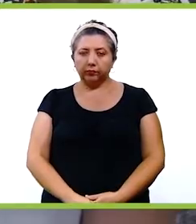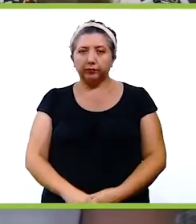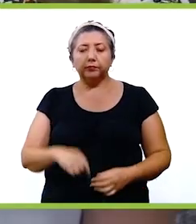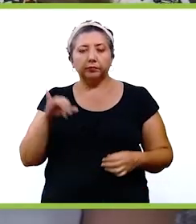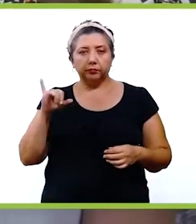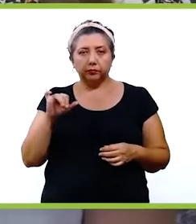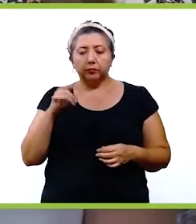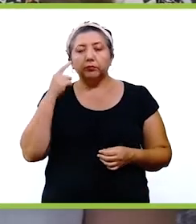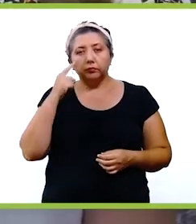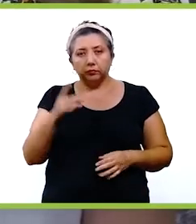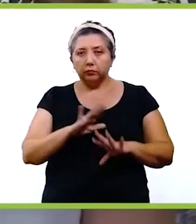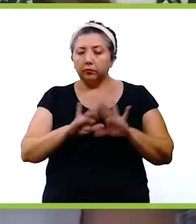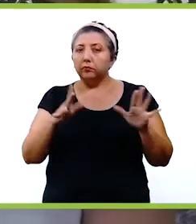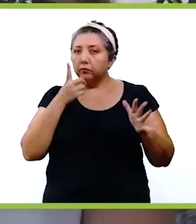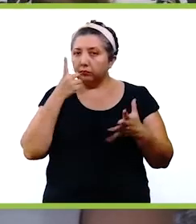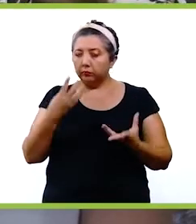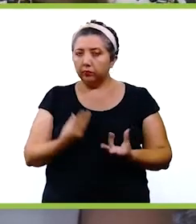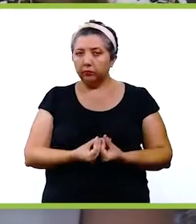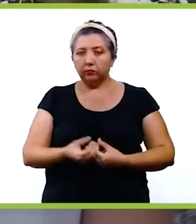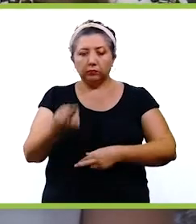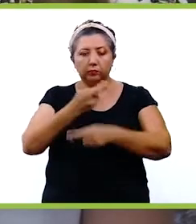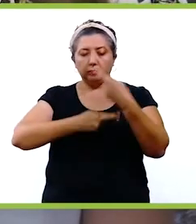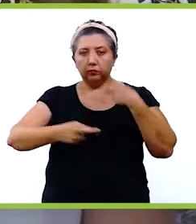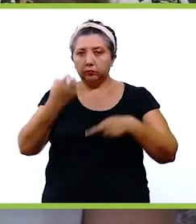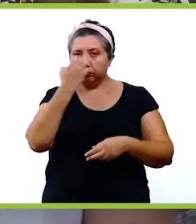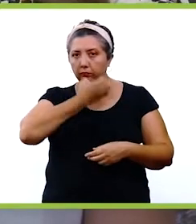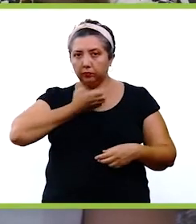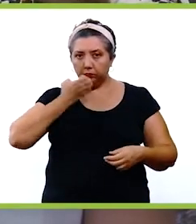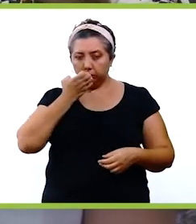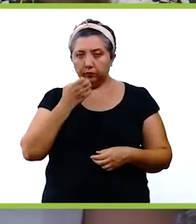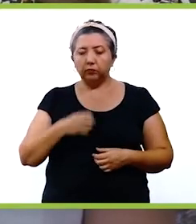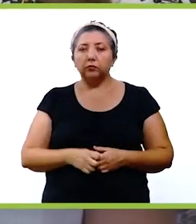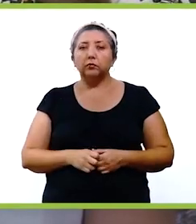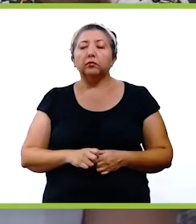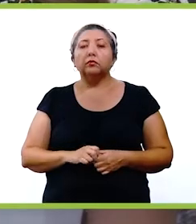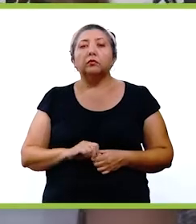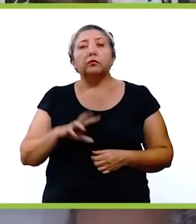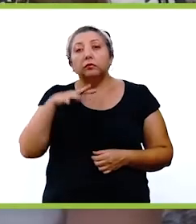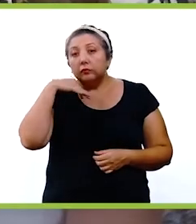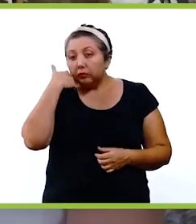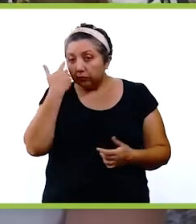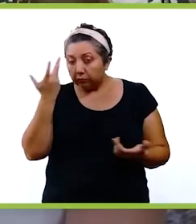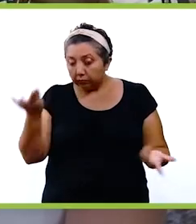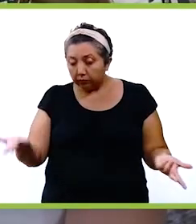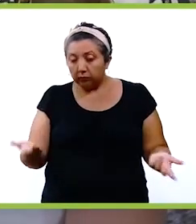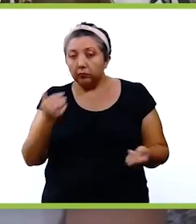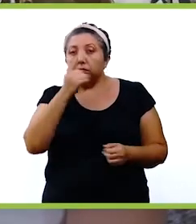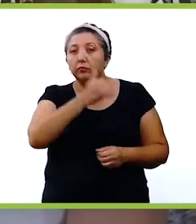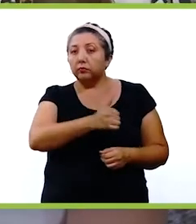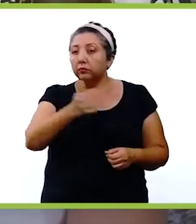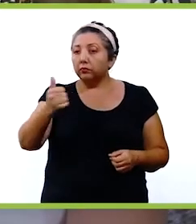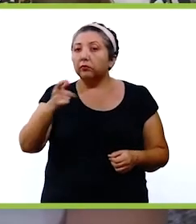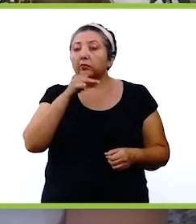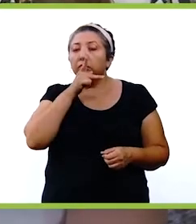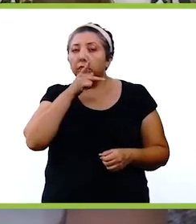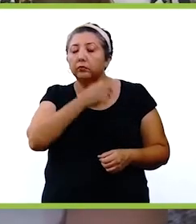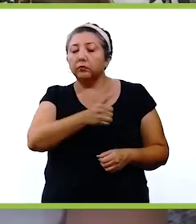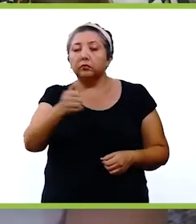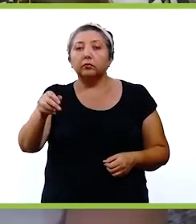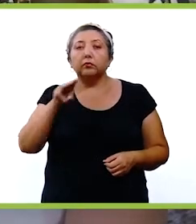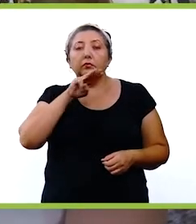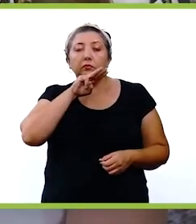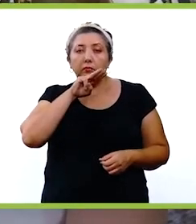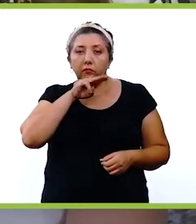Sí, líder, mira, como lo hemos dicho, el regreso a clases presencial es voluntario. Cada papá, cada mamá, cada